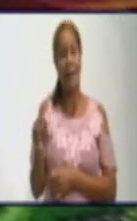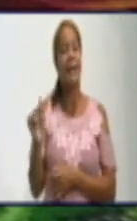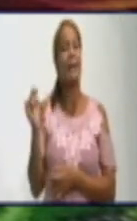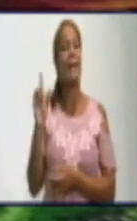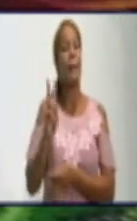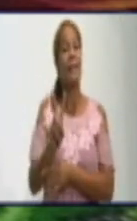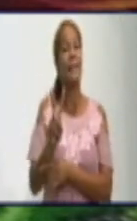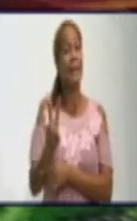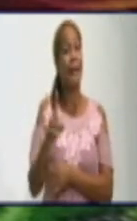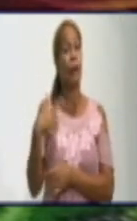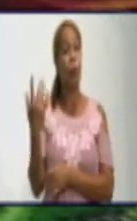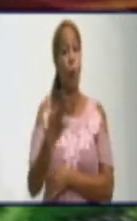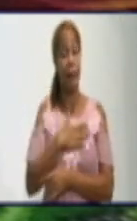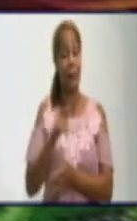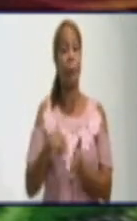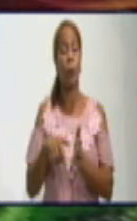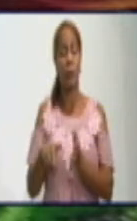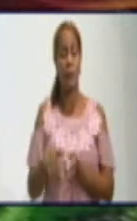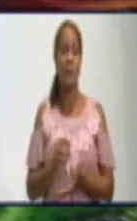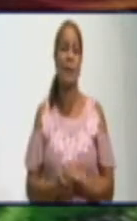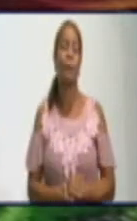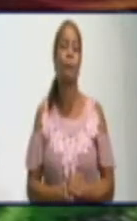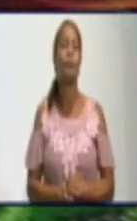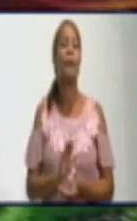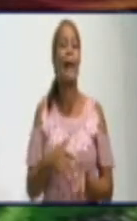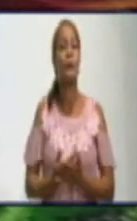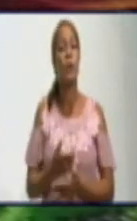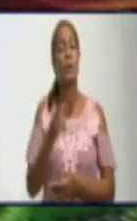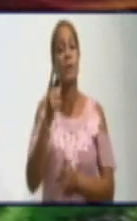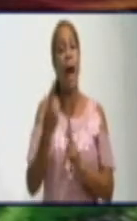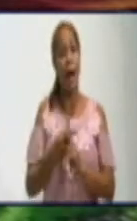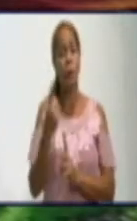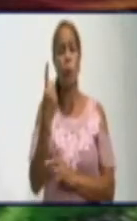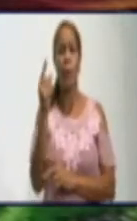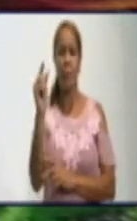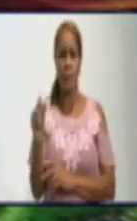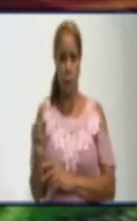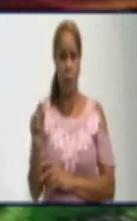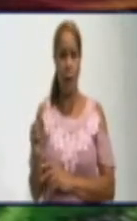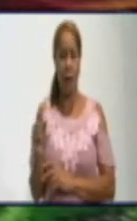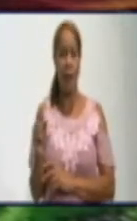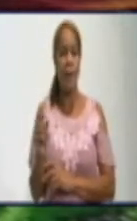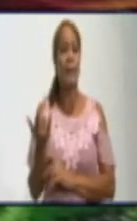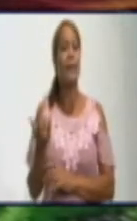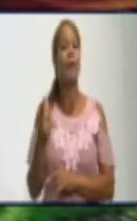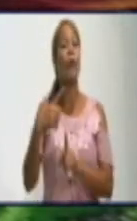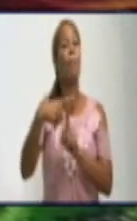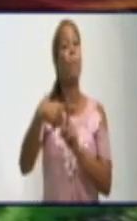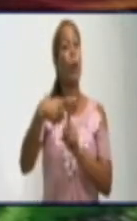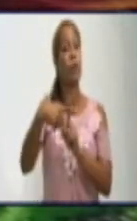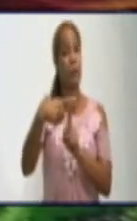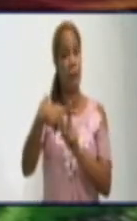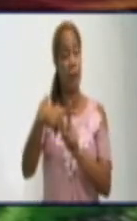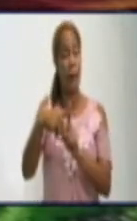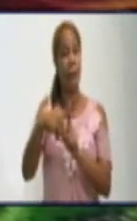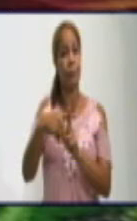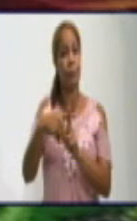doctora, que fue positiva a la COVID-19 y está interesada porque todavía presenta,